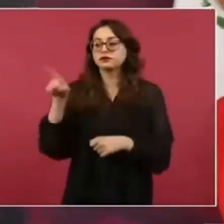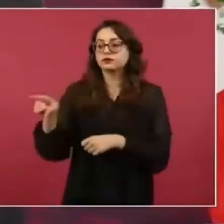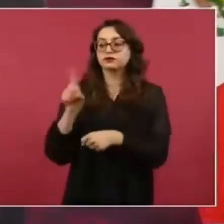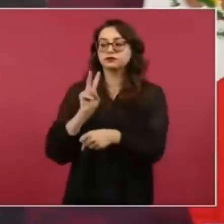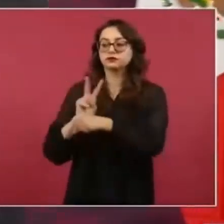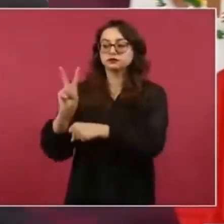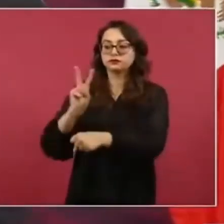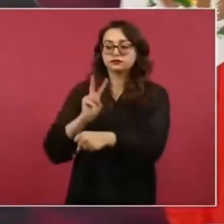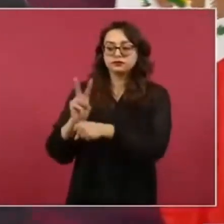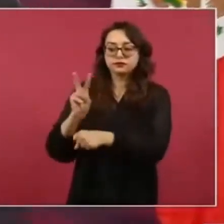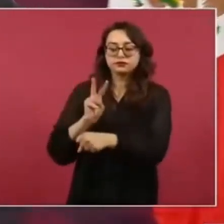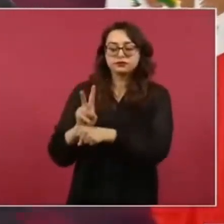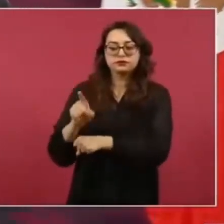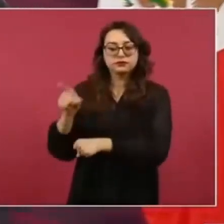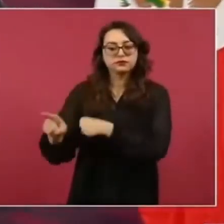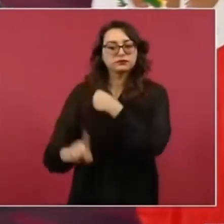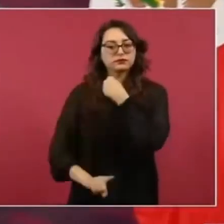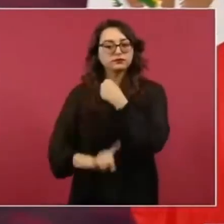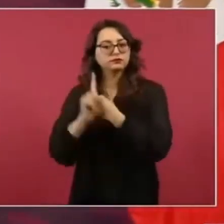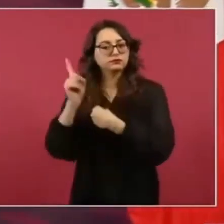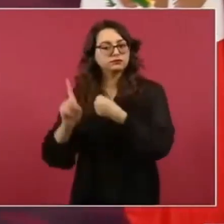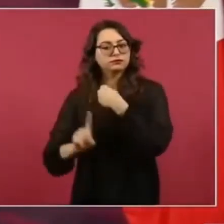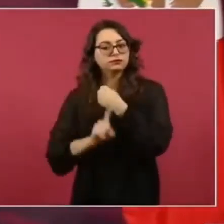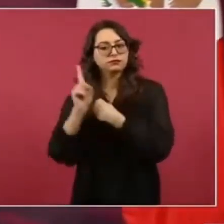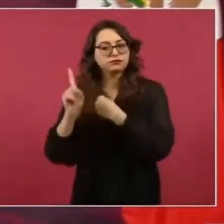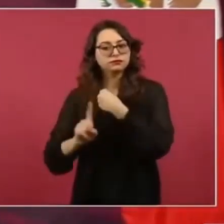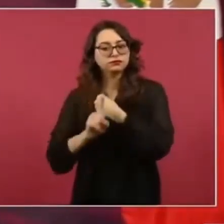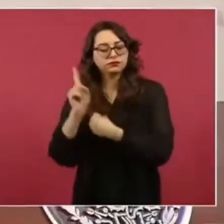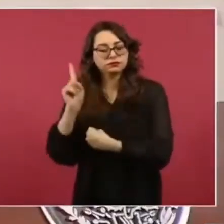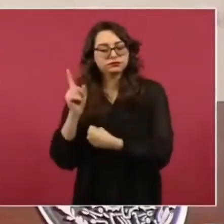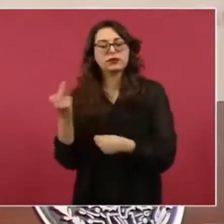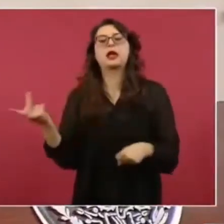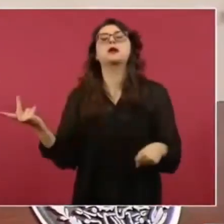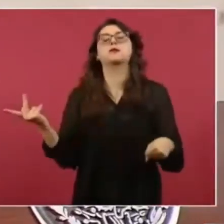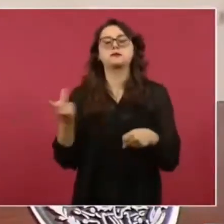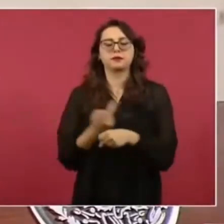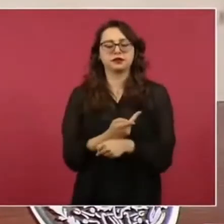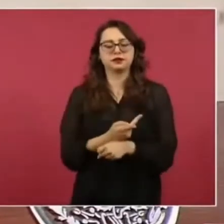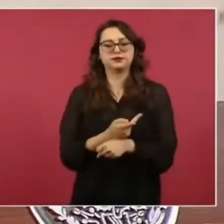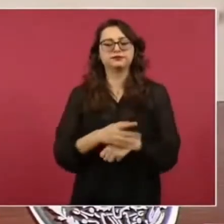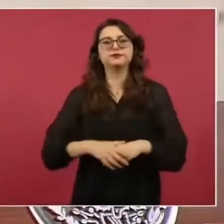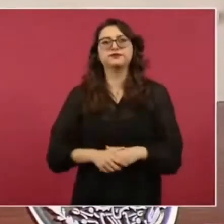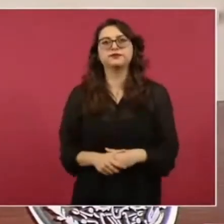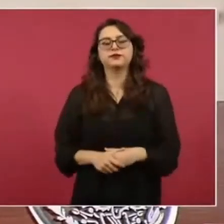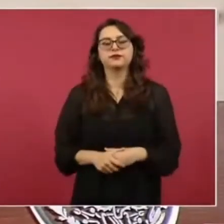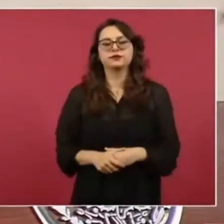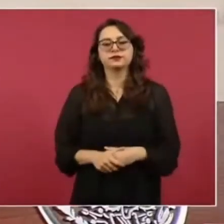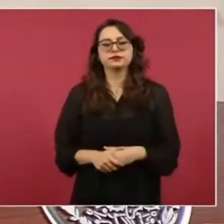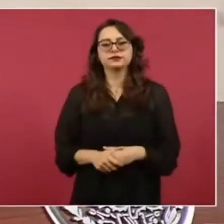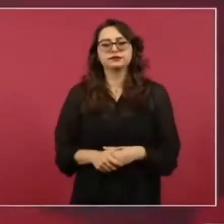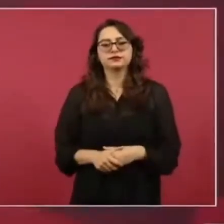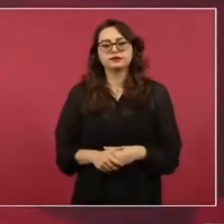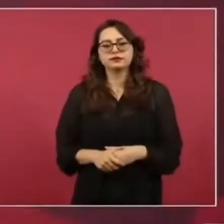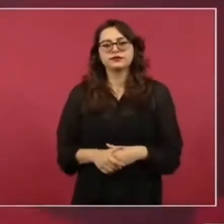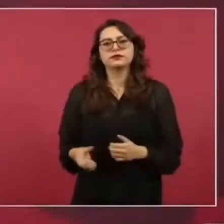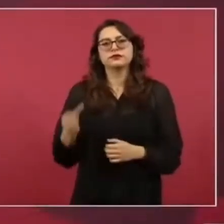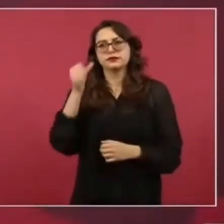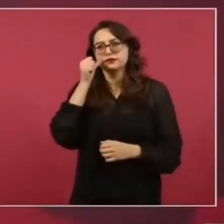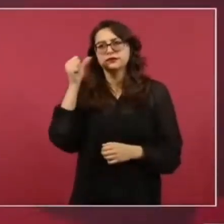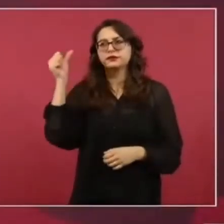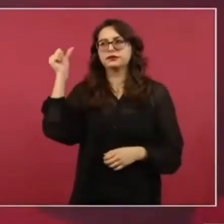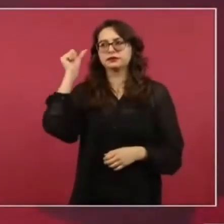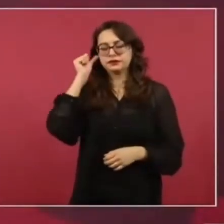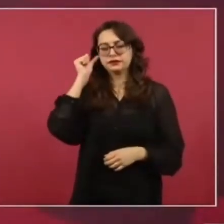Ayer rechazaron como a 900 migrantes.